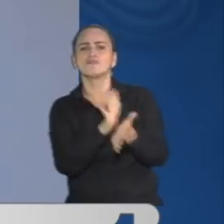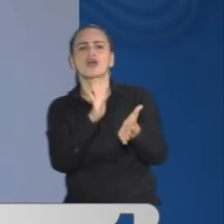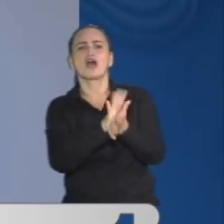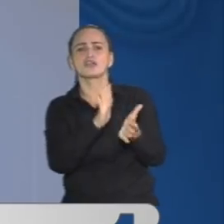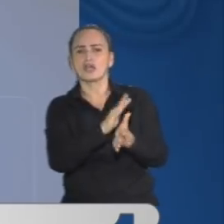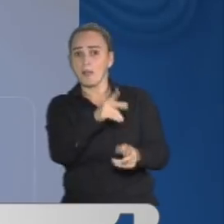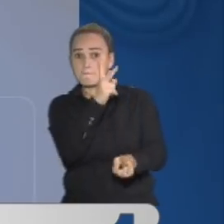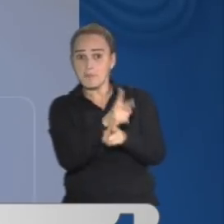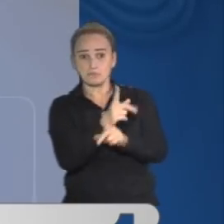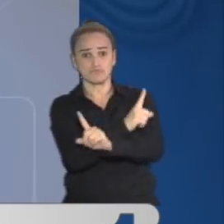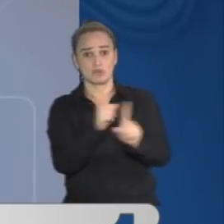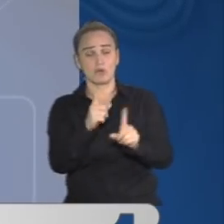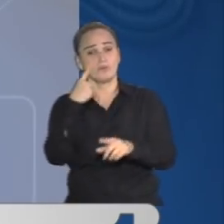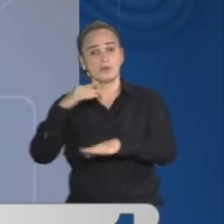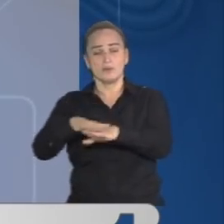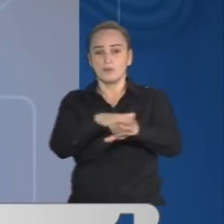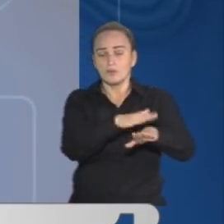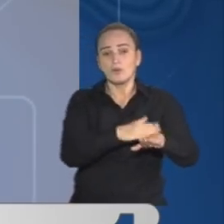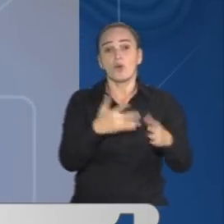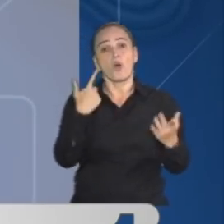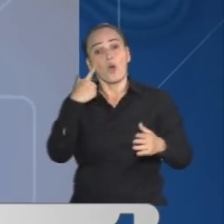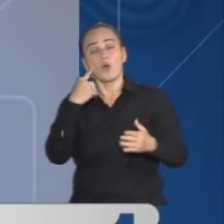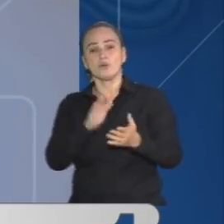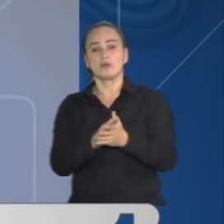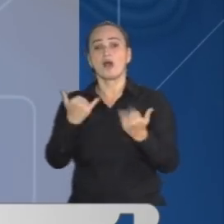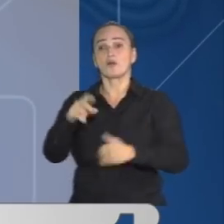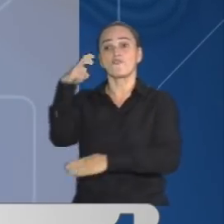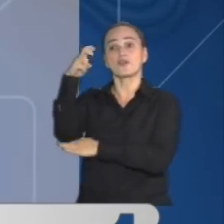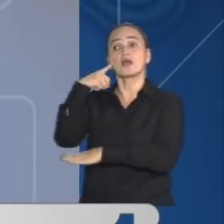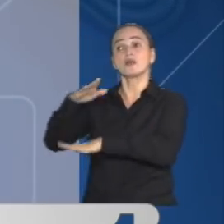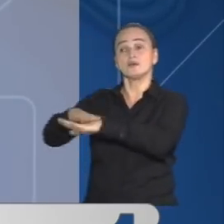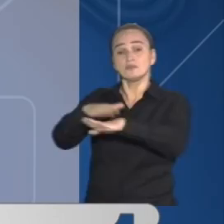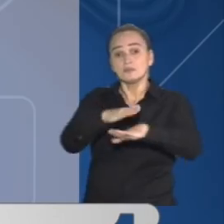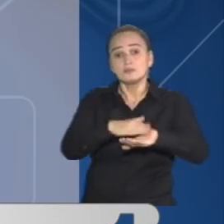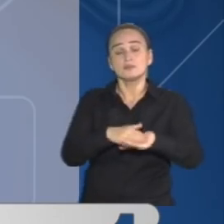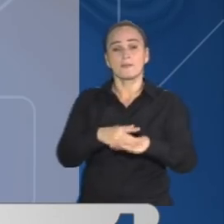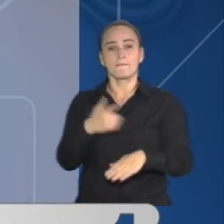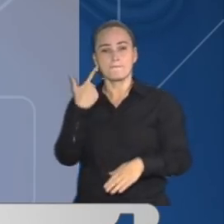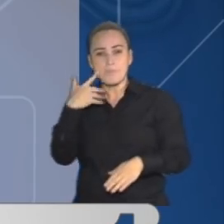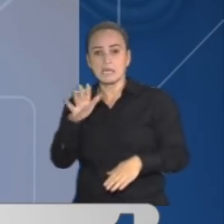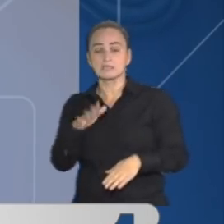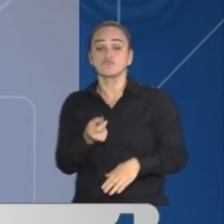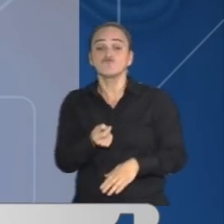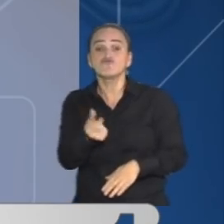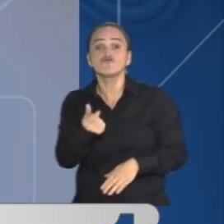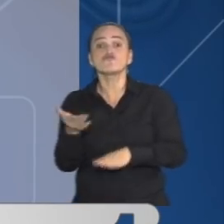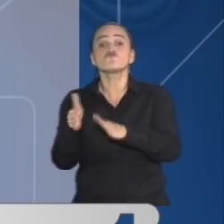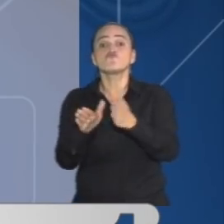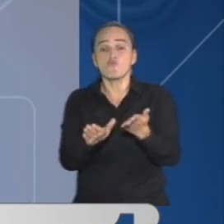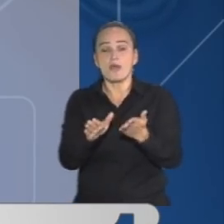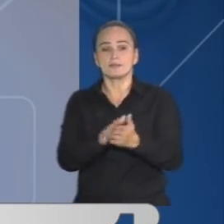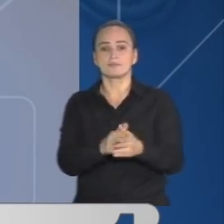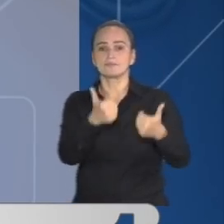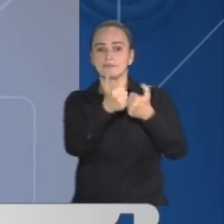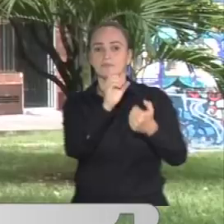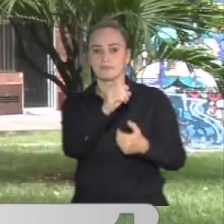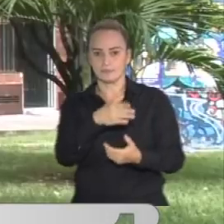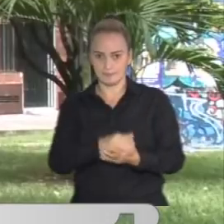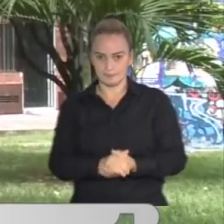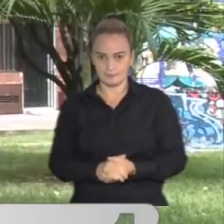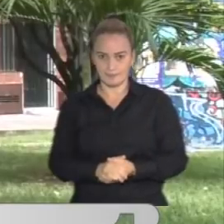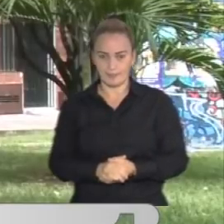peligro para la sociedad. Sin embargo, emprendió acciones en la fiscalía por el presunto delito de tentativo de homicidio contra el individuo.